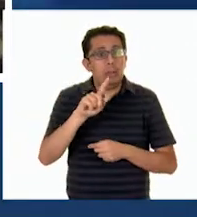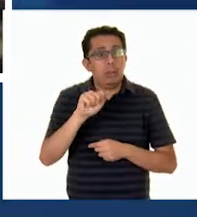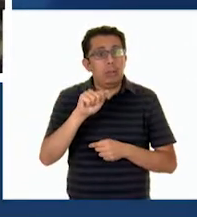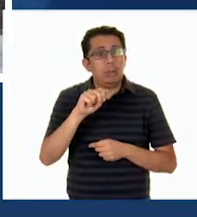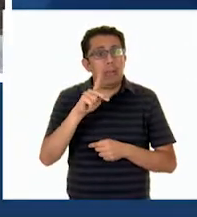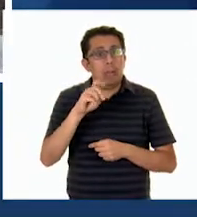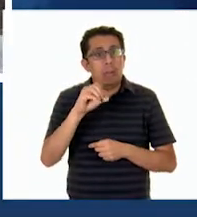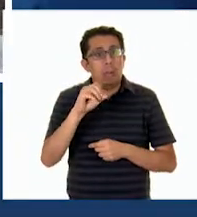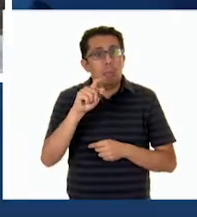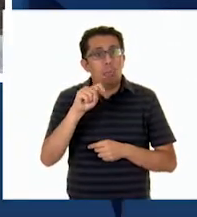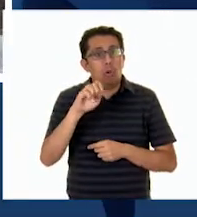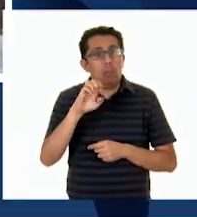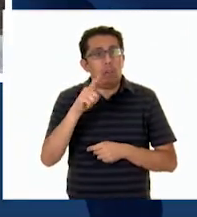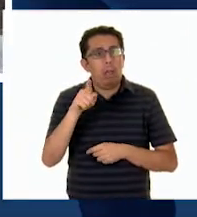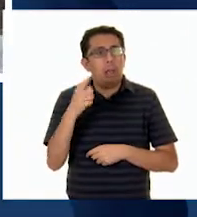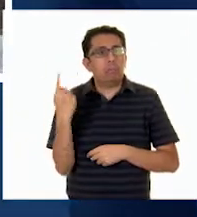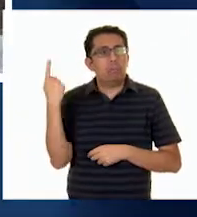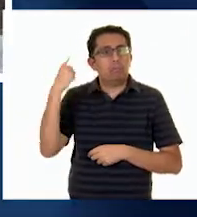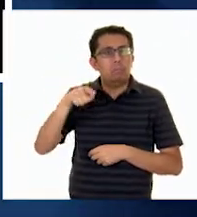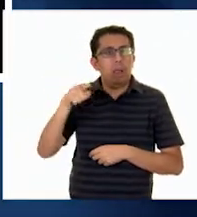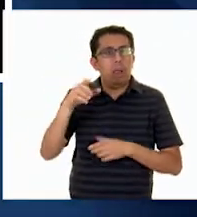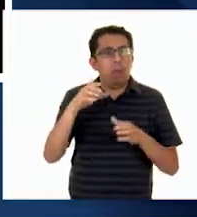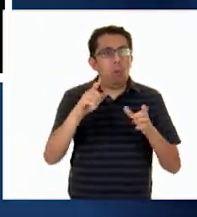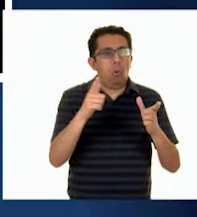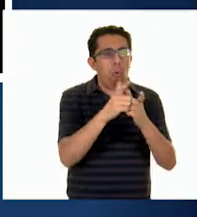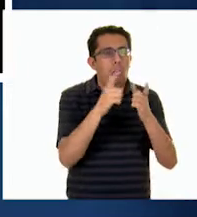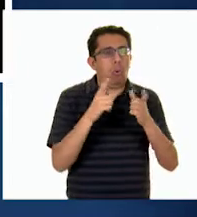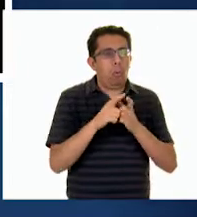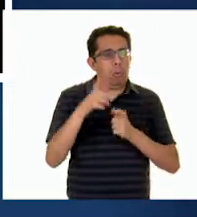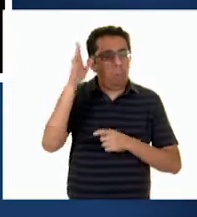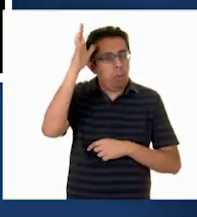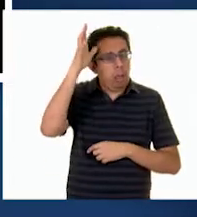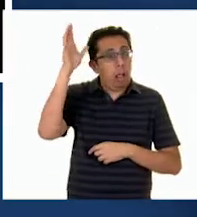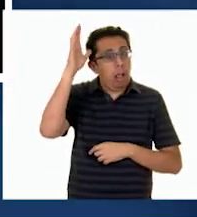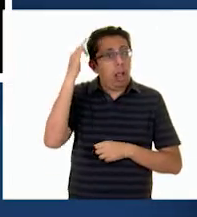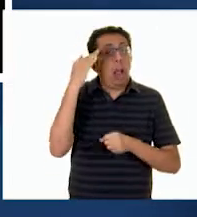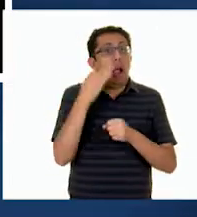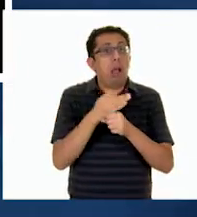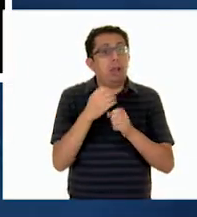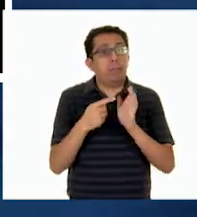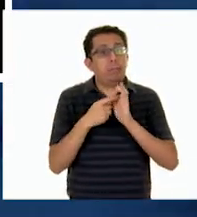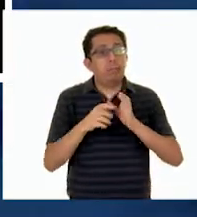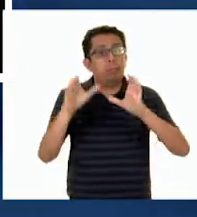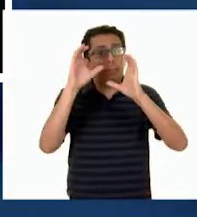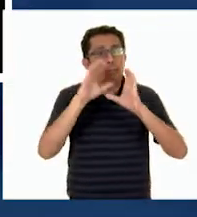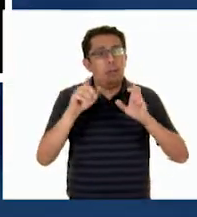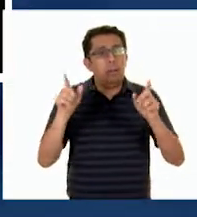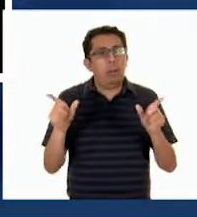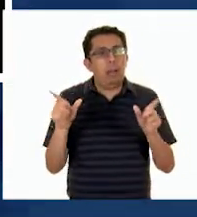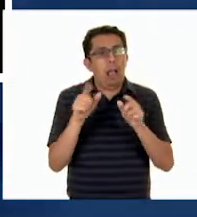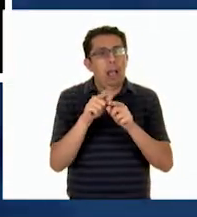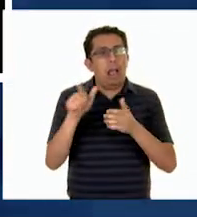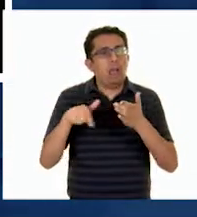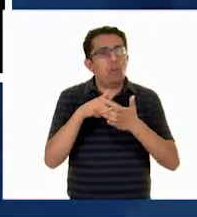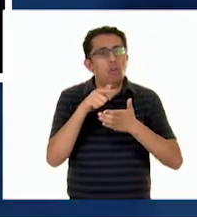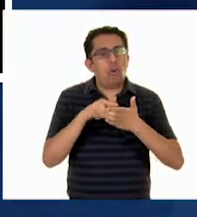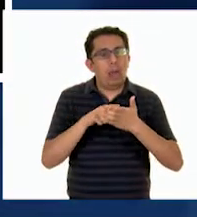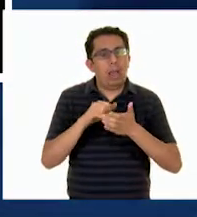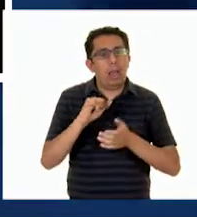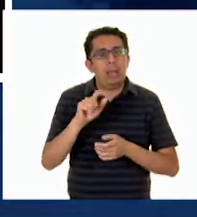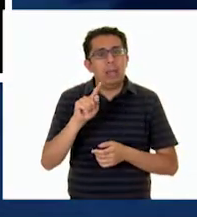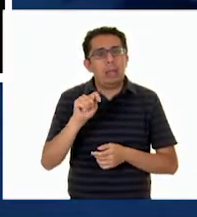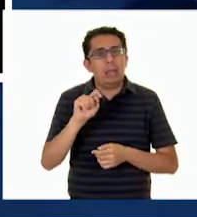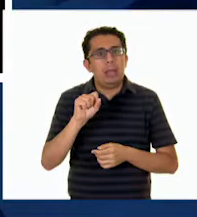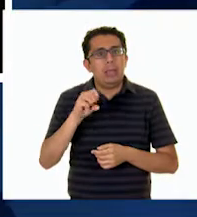mexicas Ahora les vamos a mostrar Un fragmento de una canción de amor De la región del Istmo de Tehuantepec Que se